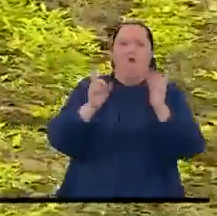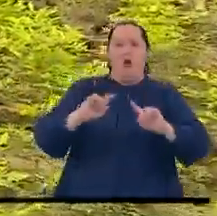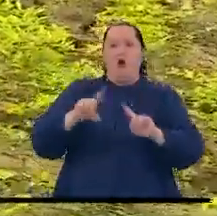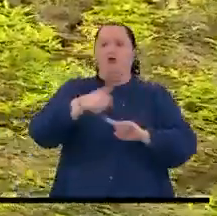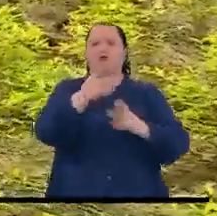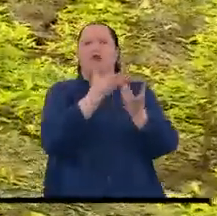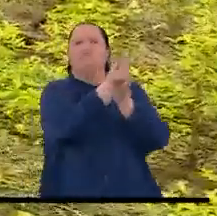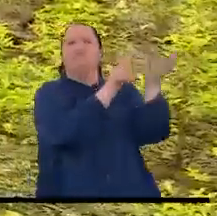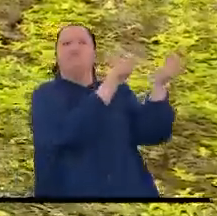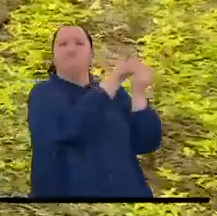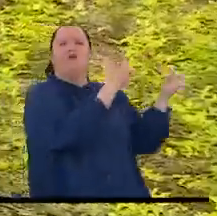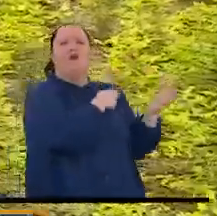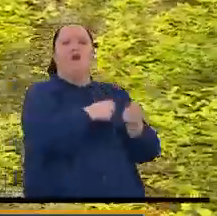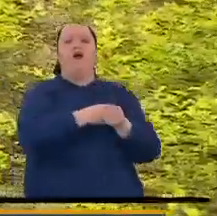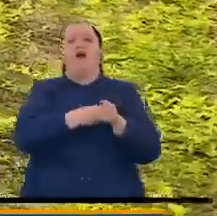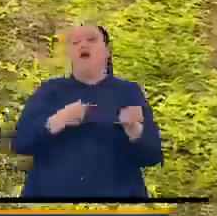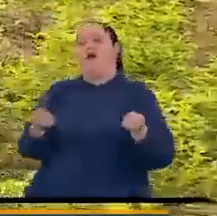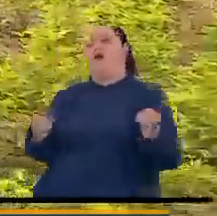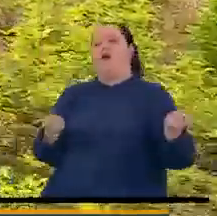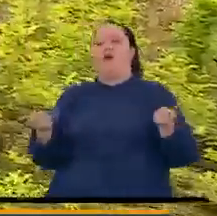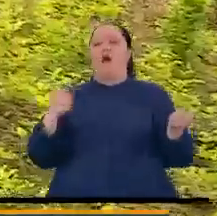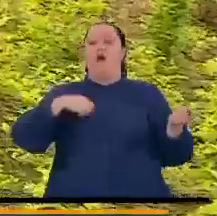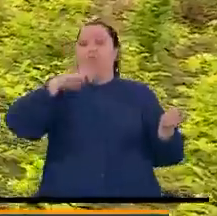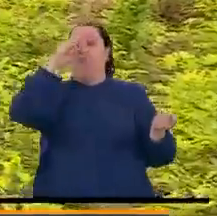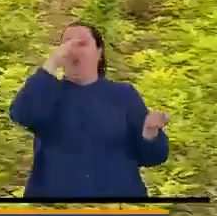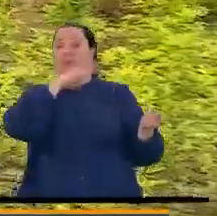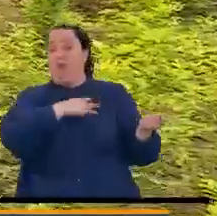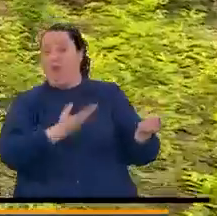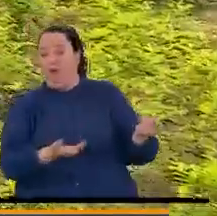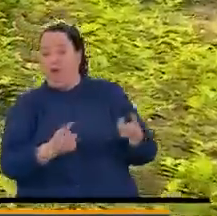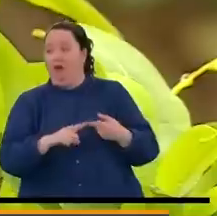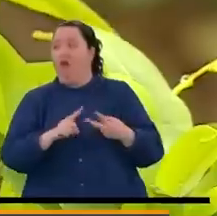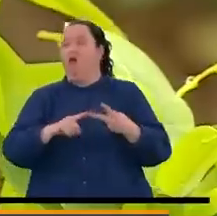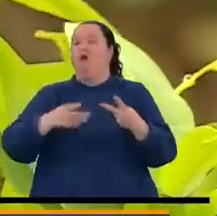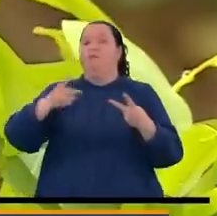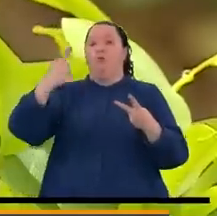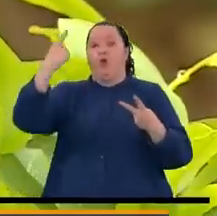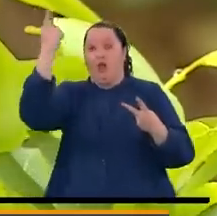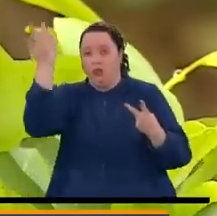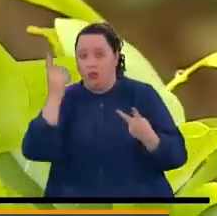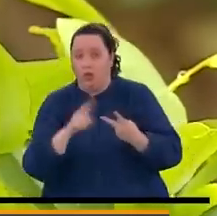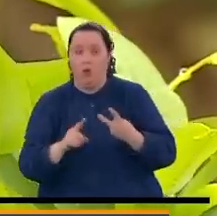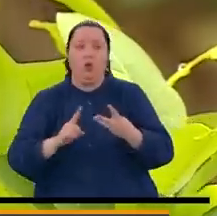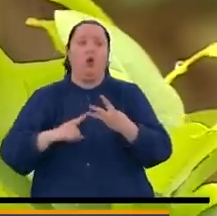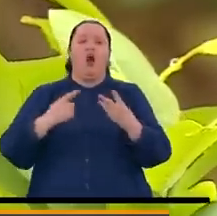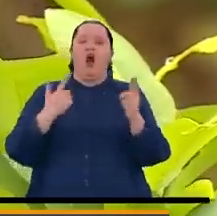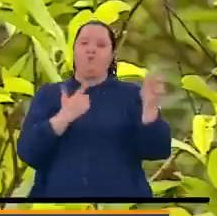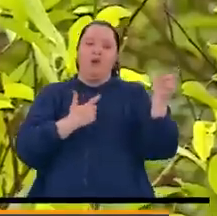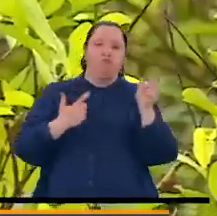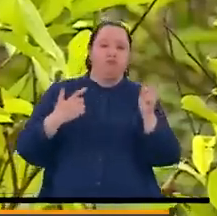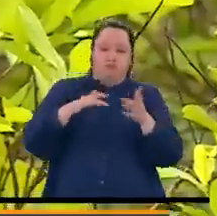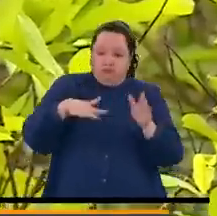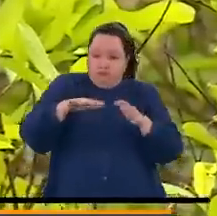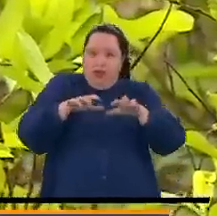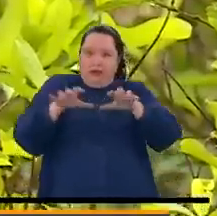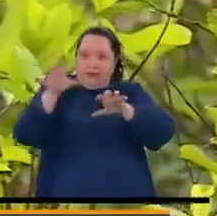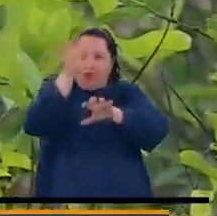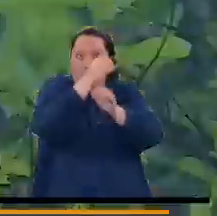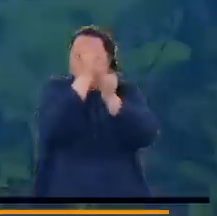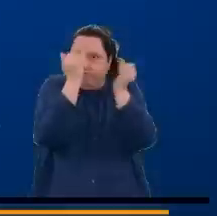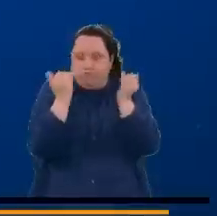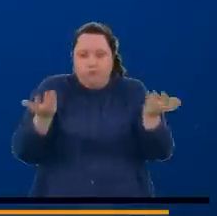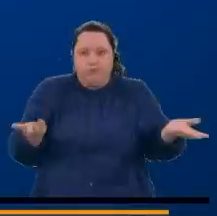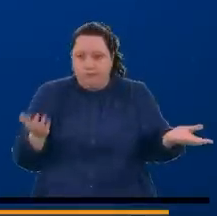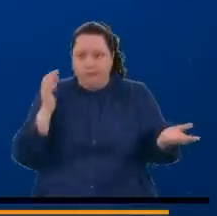otras esferas y por los grupos que manejan el poder militar, político y de armas en las regiones. Aquí